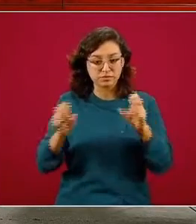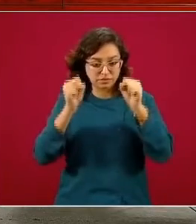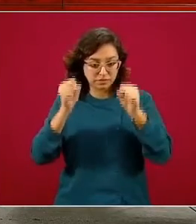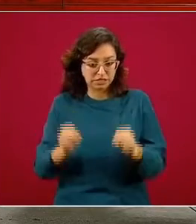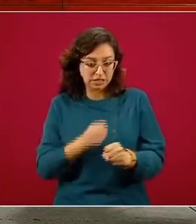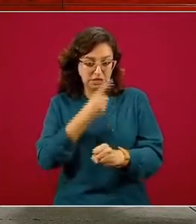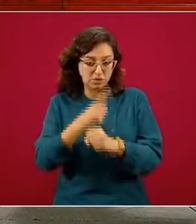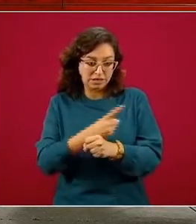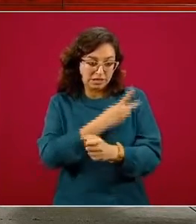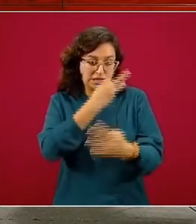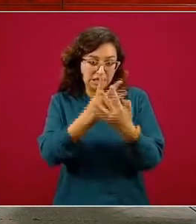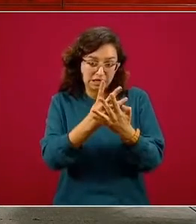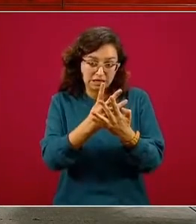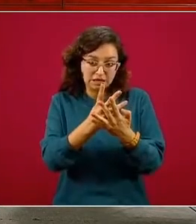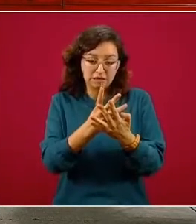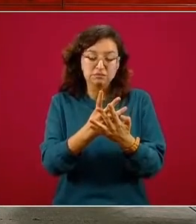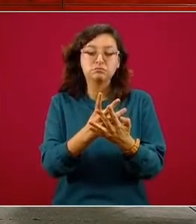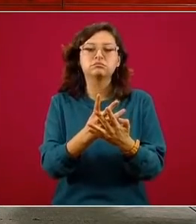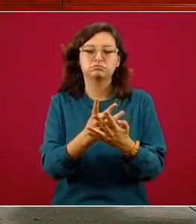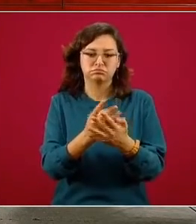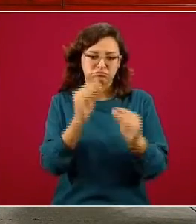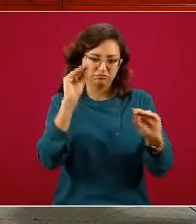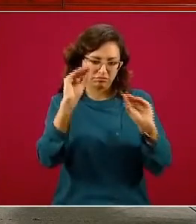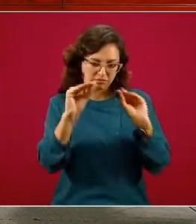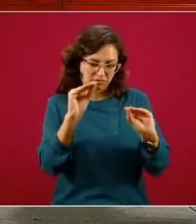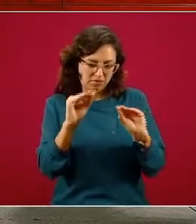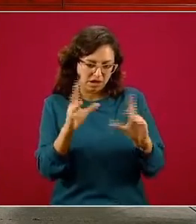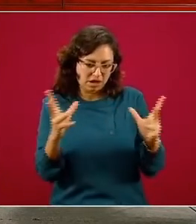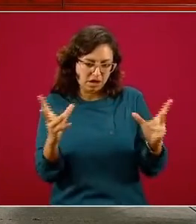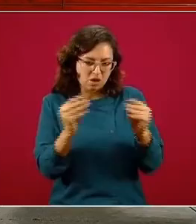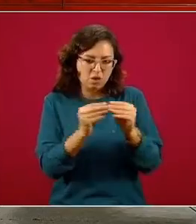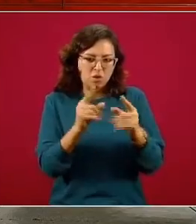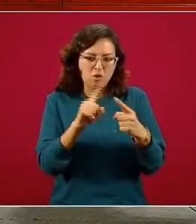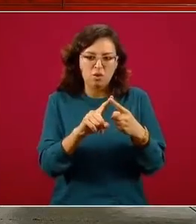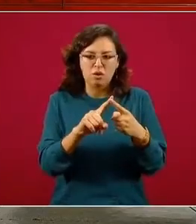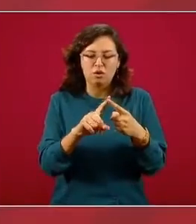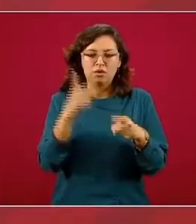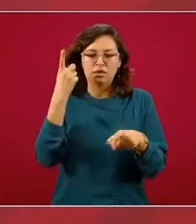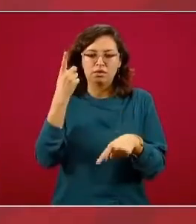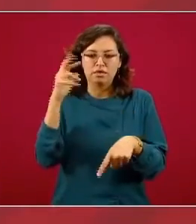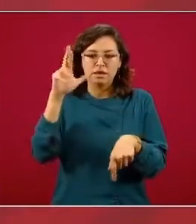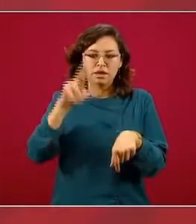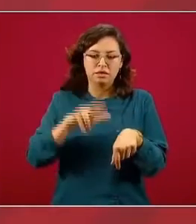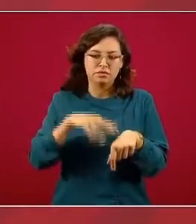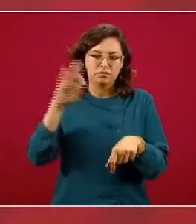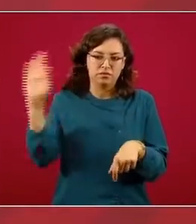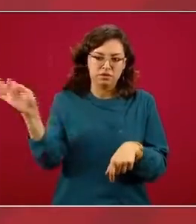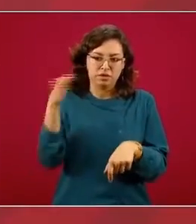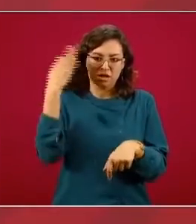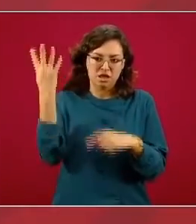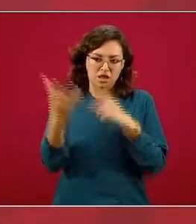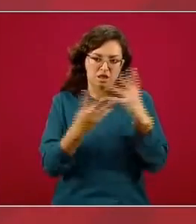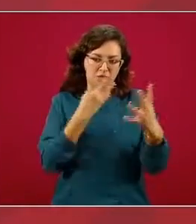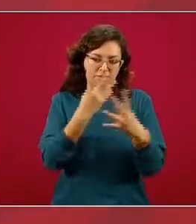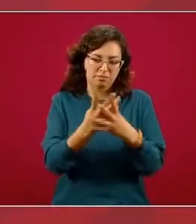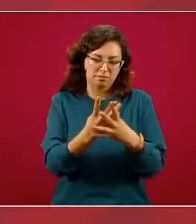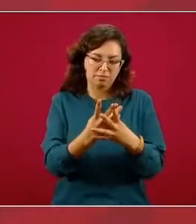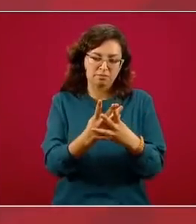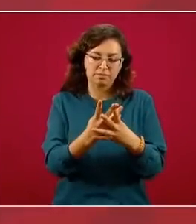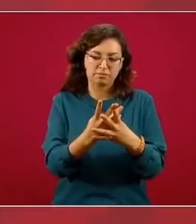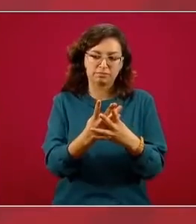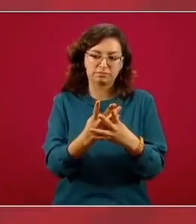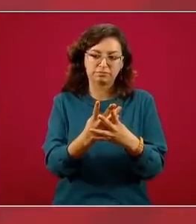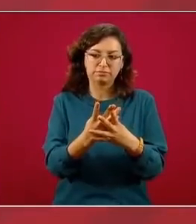las prisiones y precisamente lo elaboramos conjuntamente con la dirección federal de prisiones o la dirección de prisiones federales